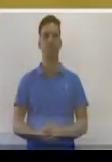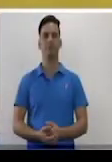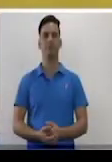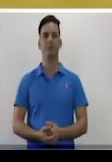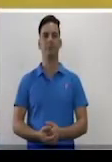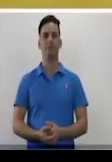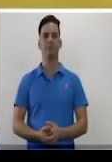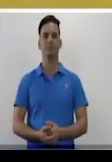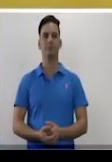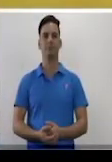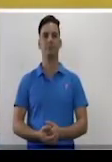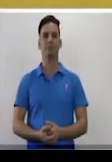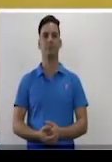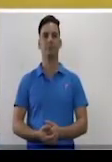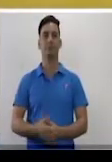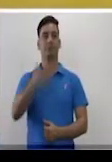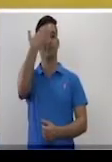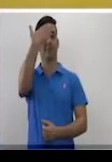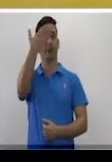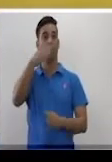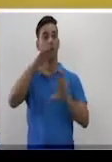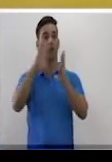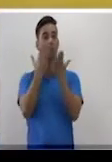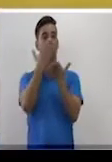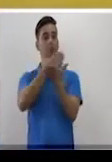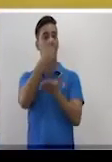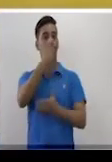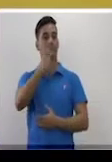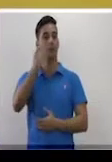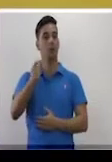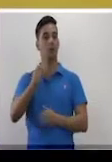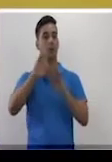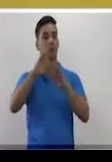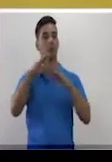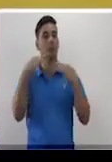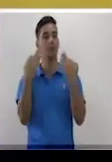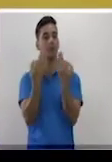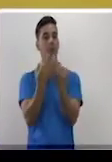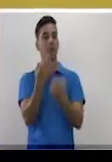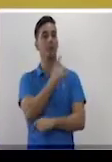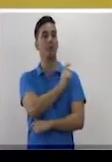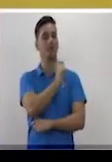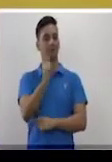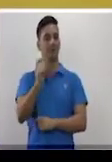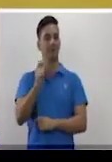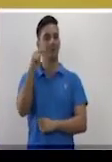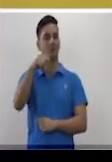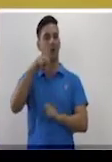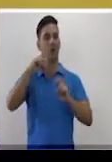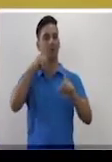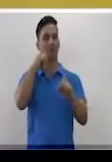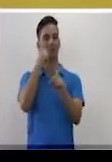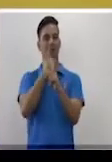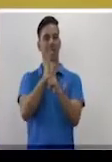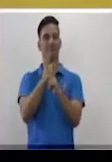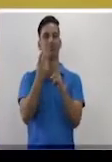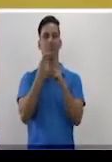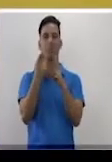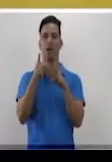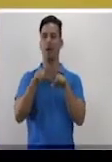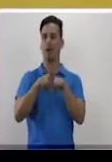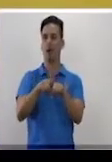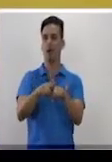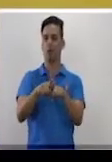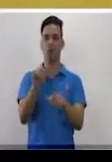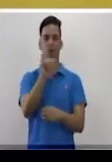Saludos estudiantes, profesores y familiares. Hoy nos volvemos a encontrar para seguir compartiendo